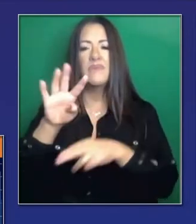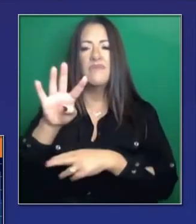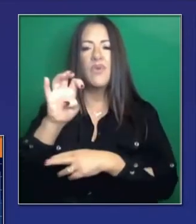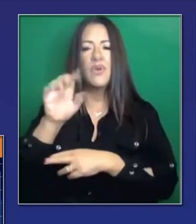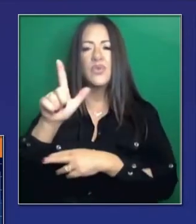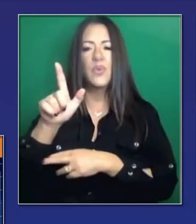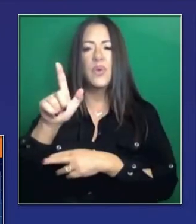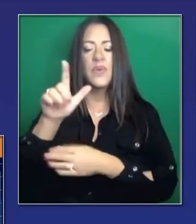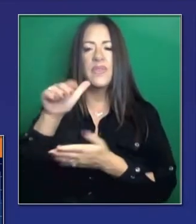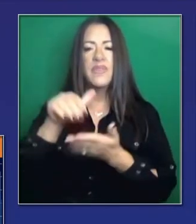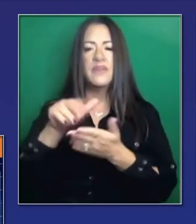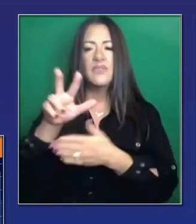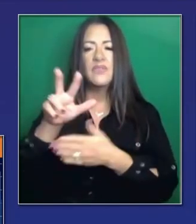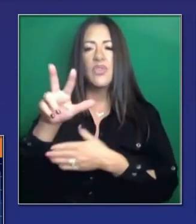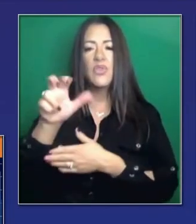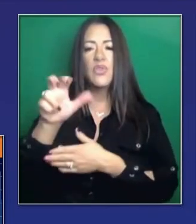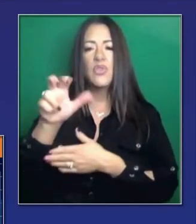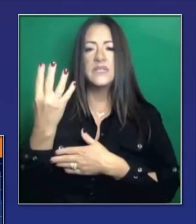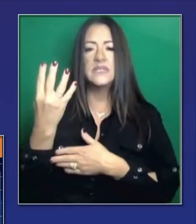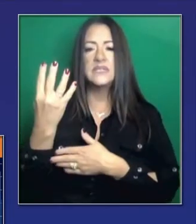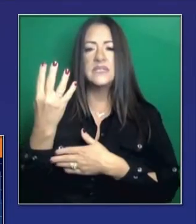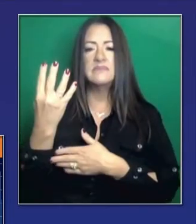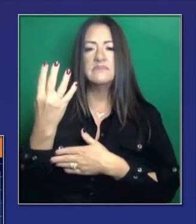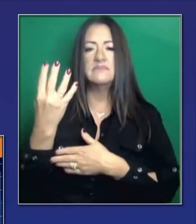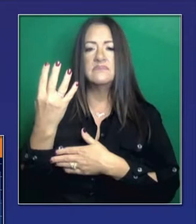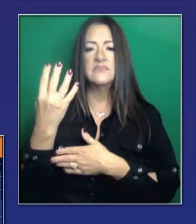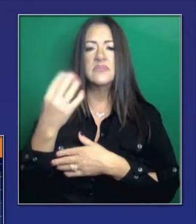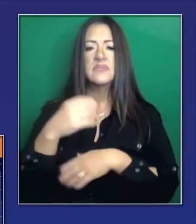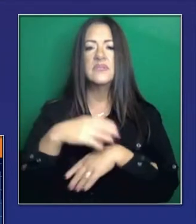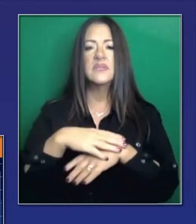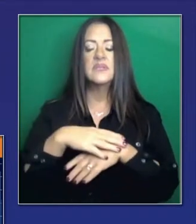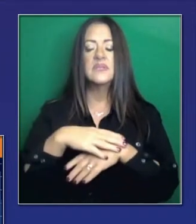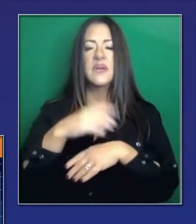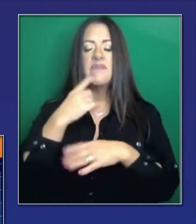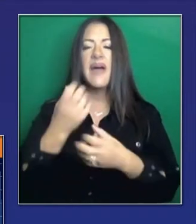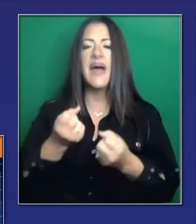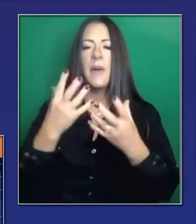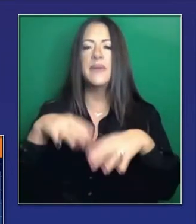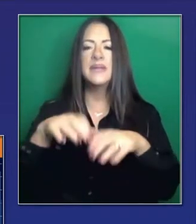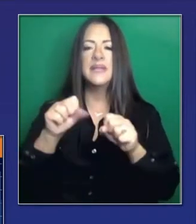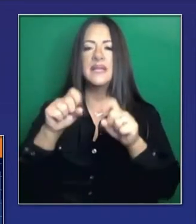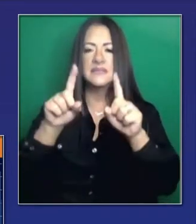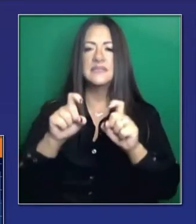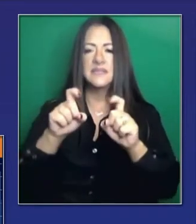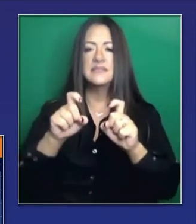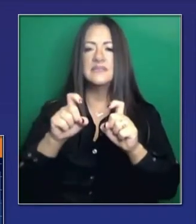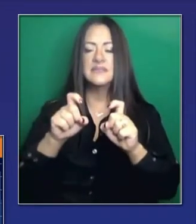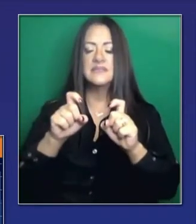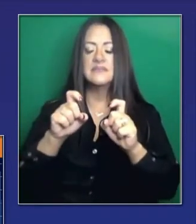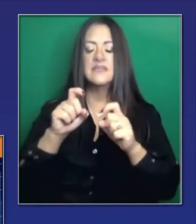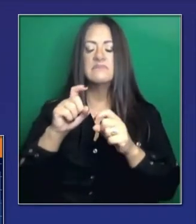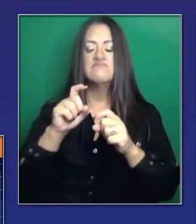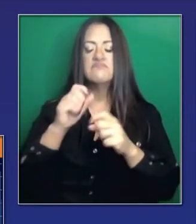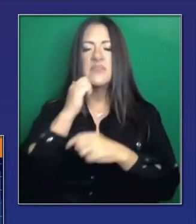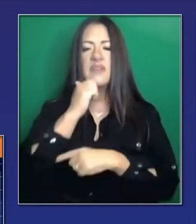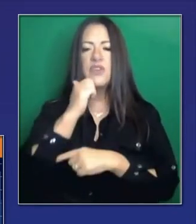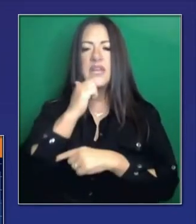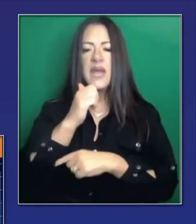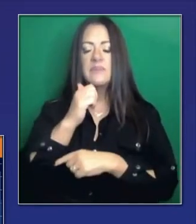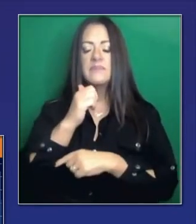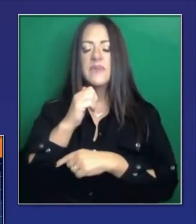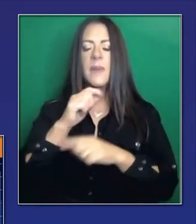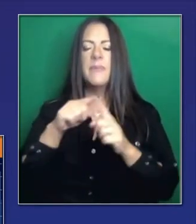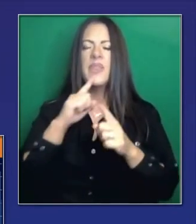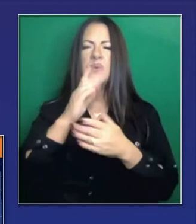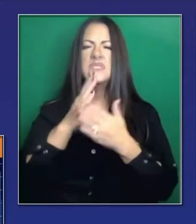,427,000 ayer. Así que estamos comenzando a recuperar el ímpetu respecto a pruebas